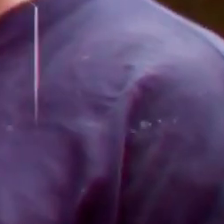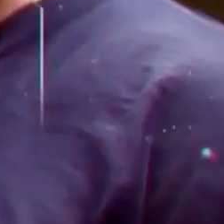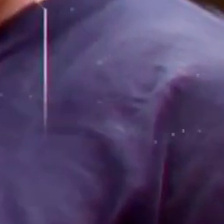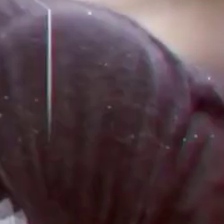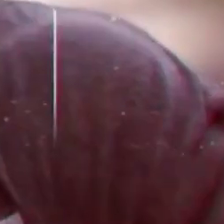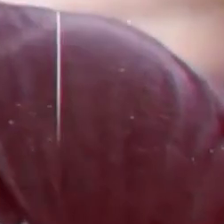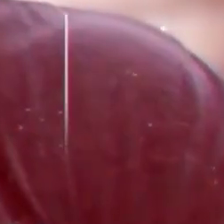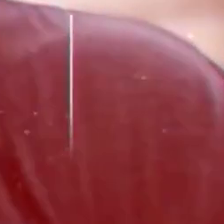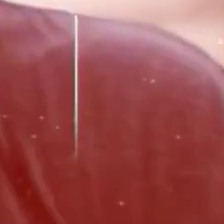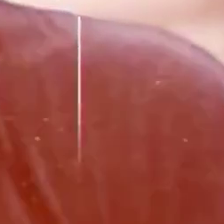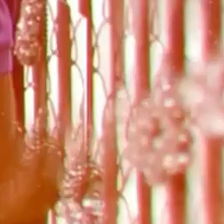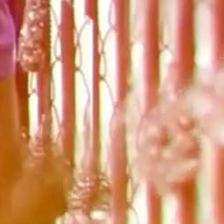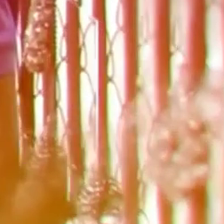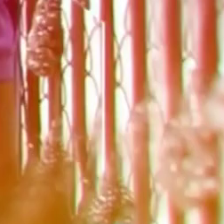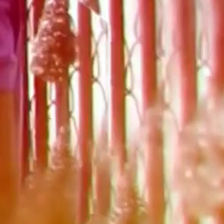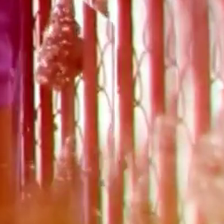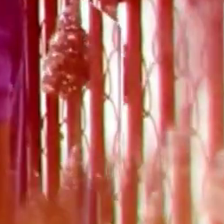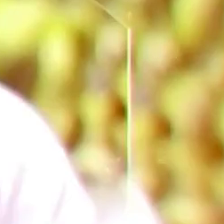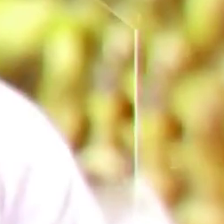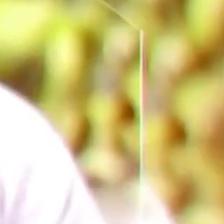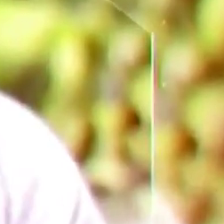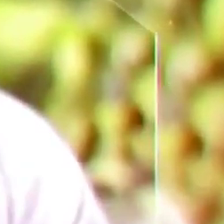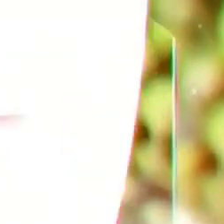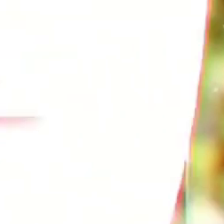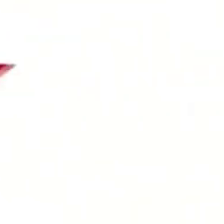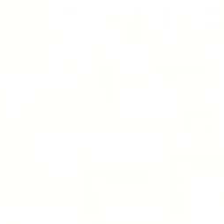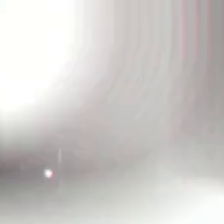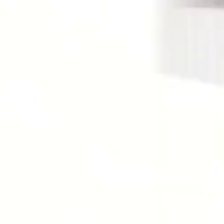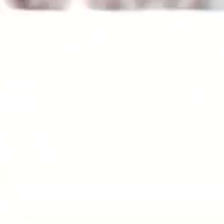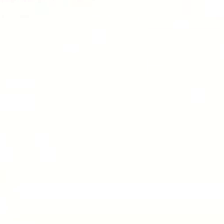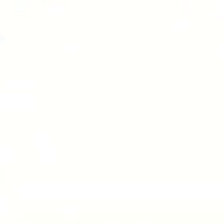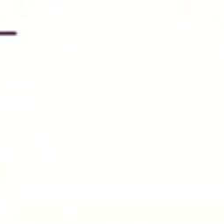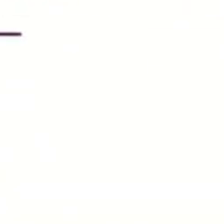entregar al ciudadano la mejor información disponible.